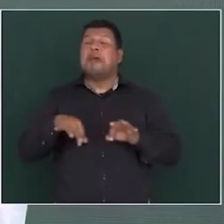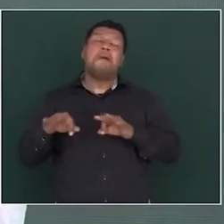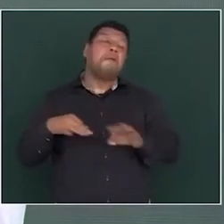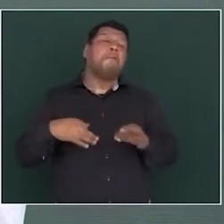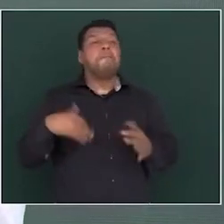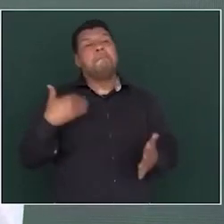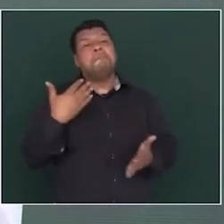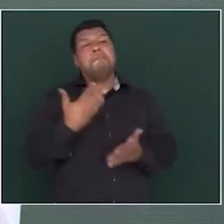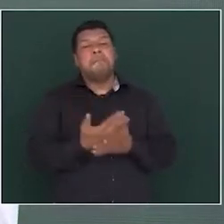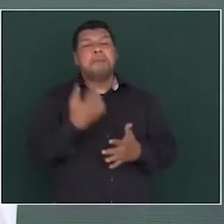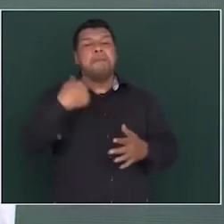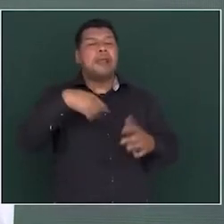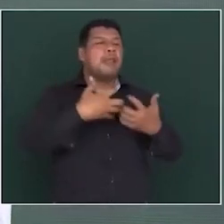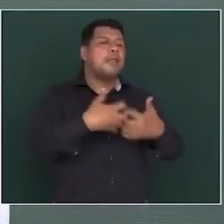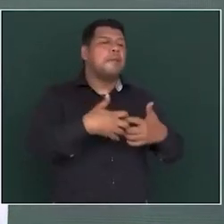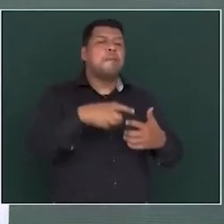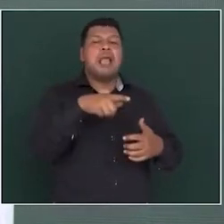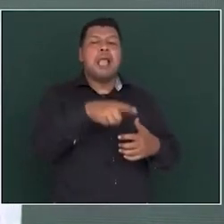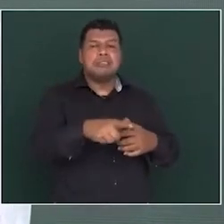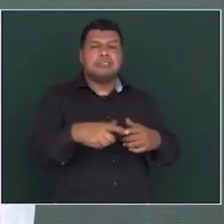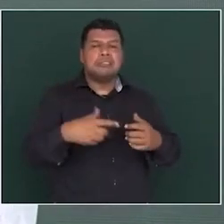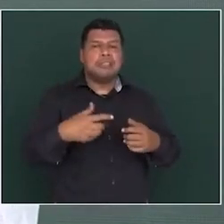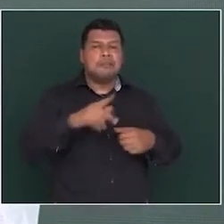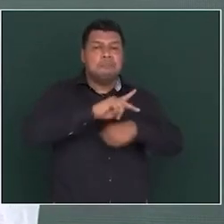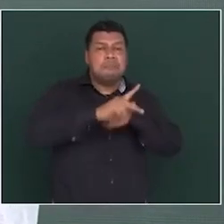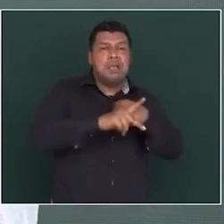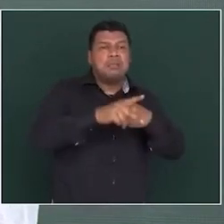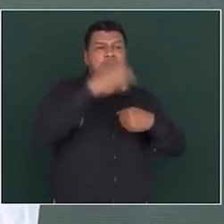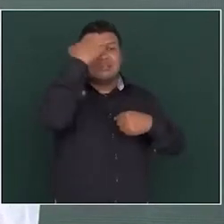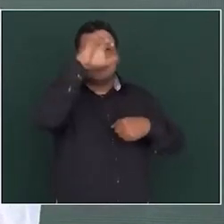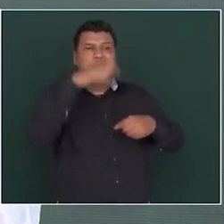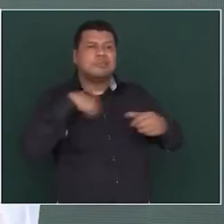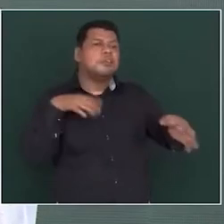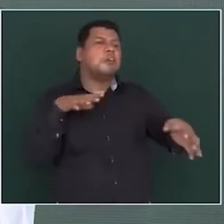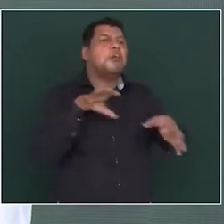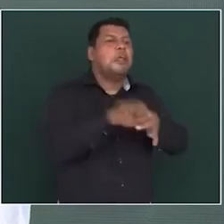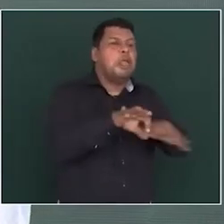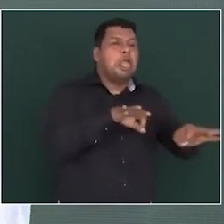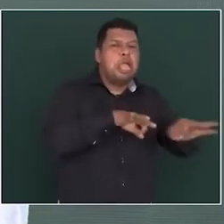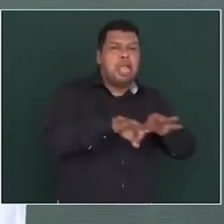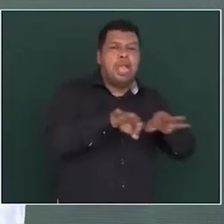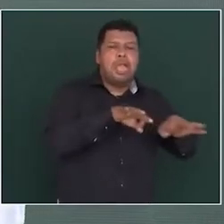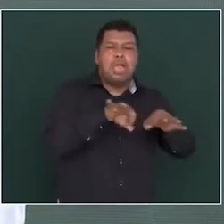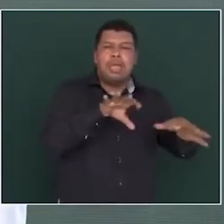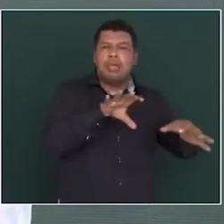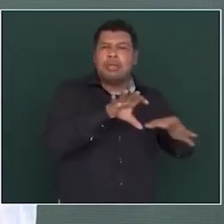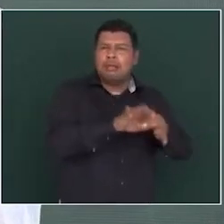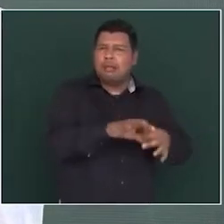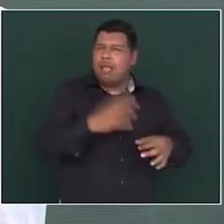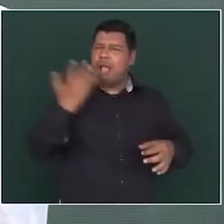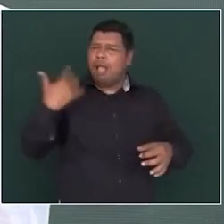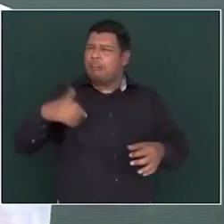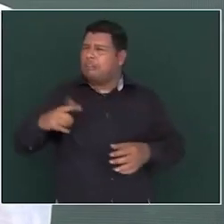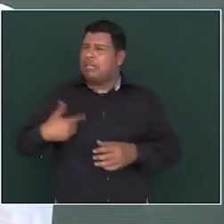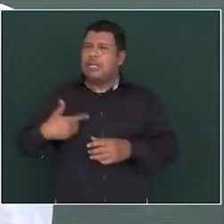a una de esas empresas extranjeras a las que le entregó